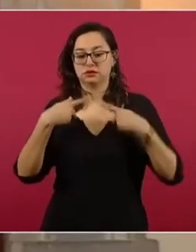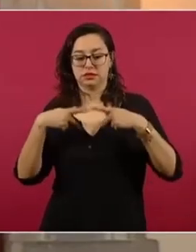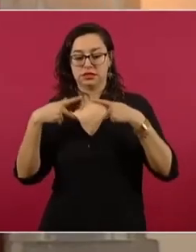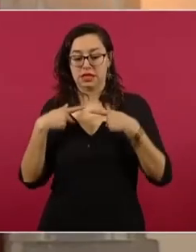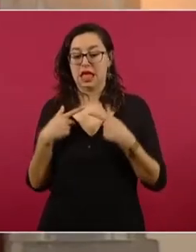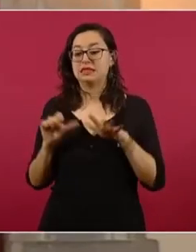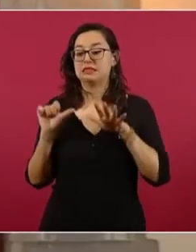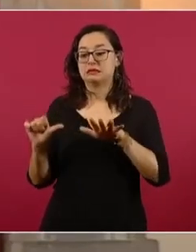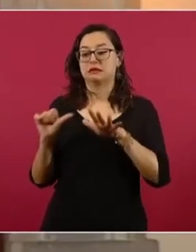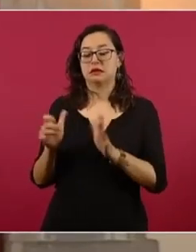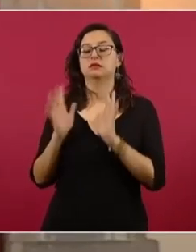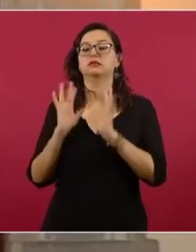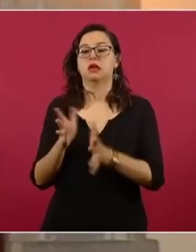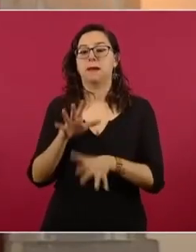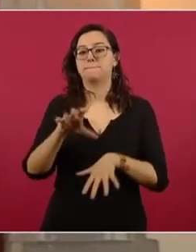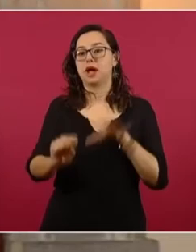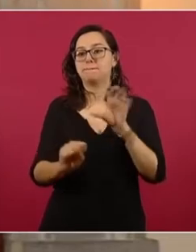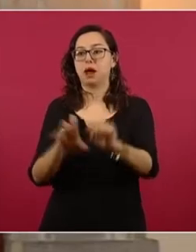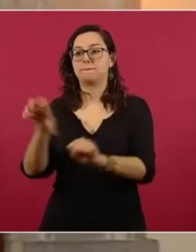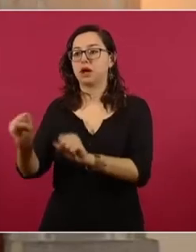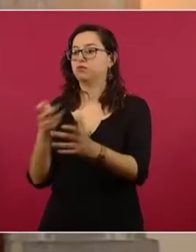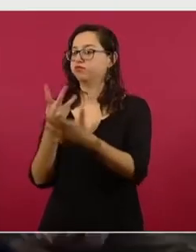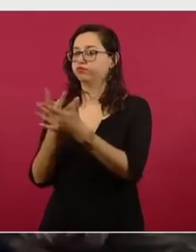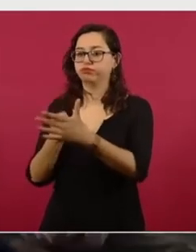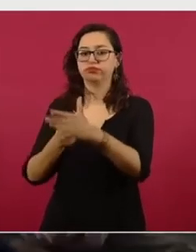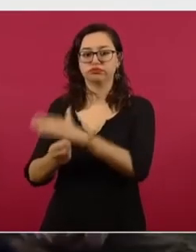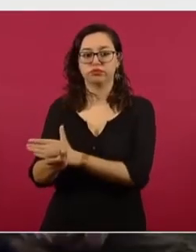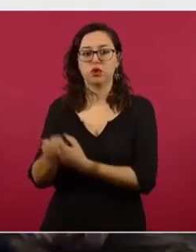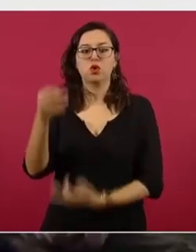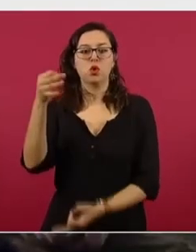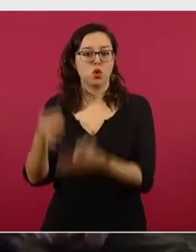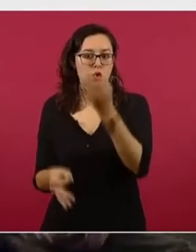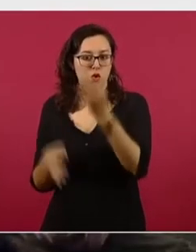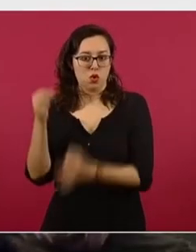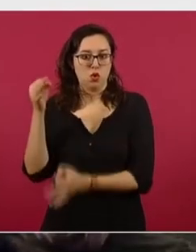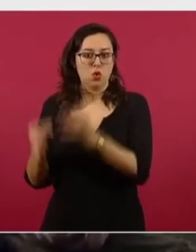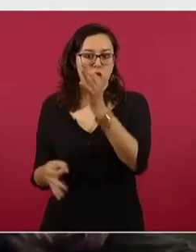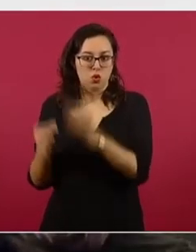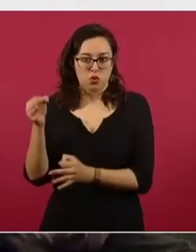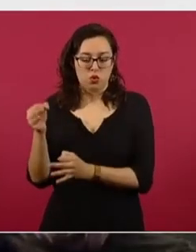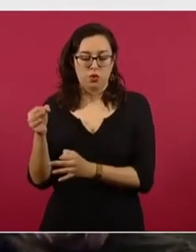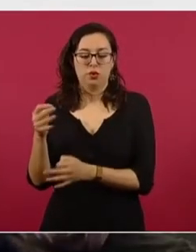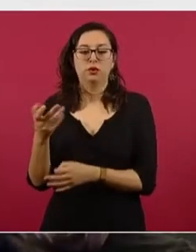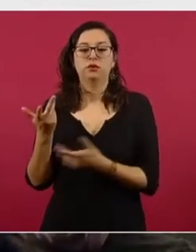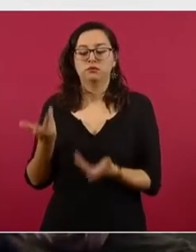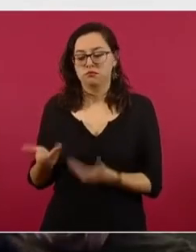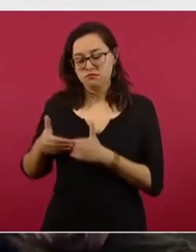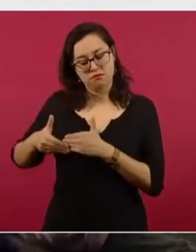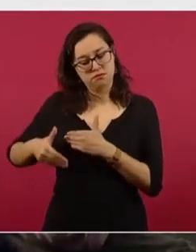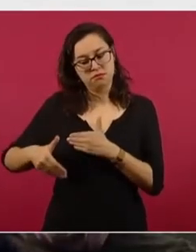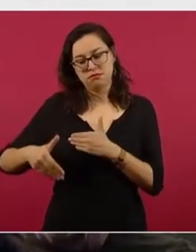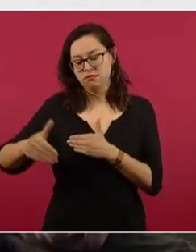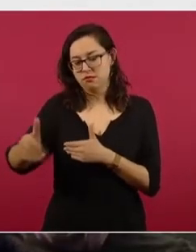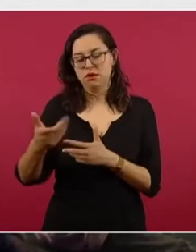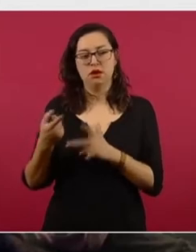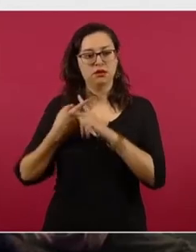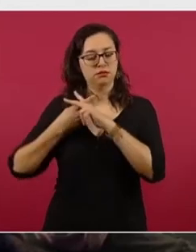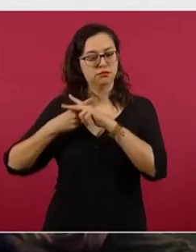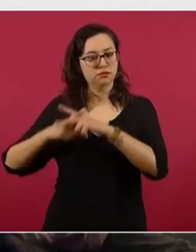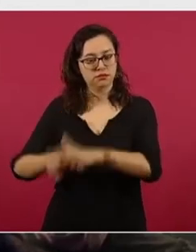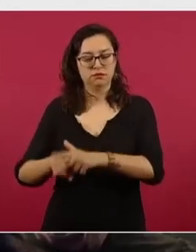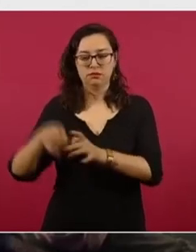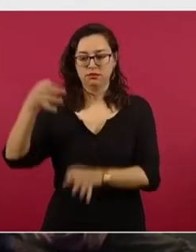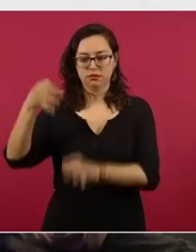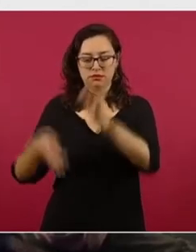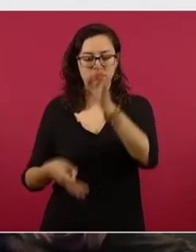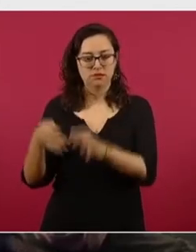penal como presuntos responsables. Están todos los procesos en la etapa de investigación complementaria, se siguen